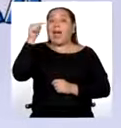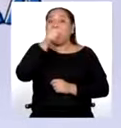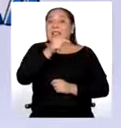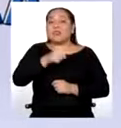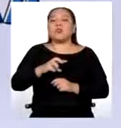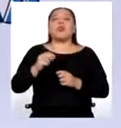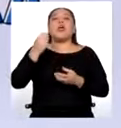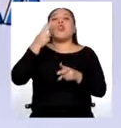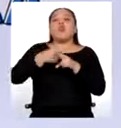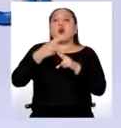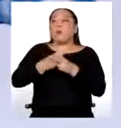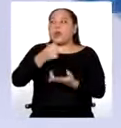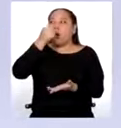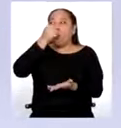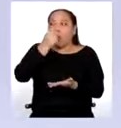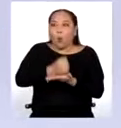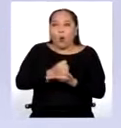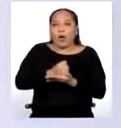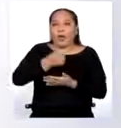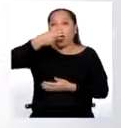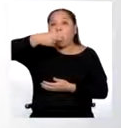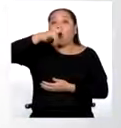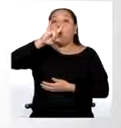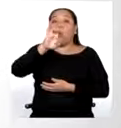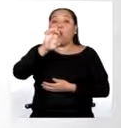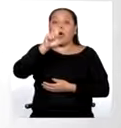huella hídrica. Y te lo explicaremos en el siguiente video.